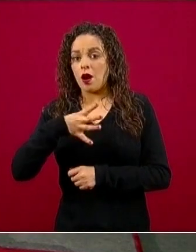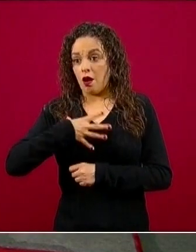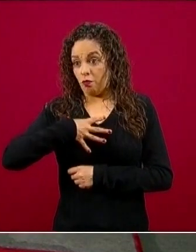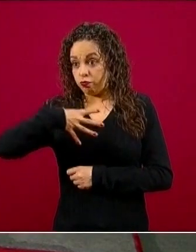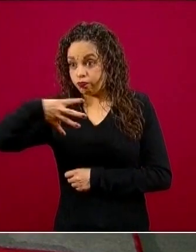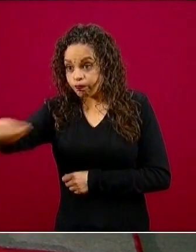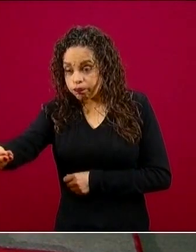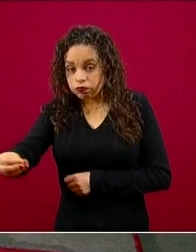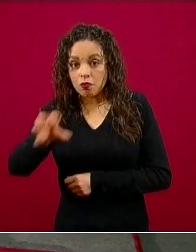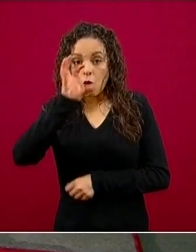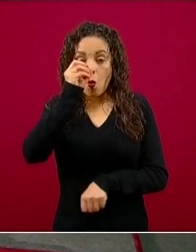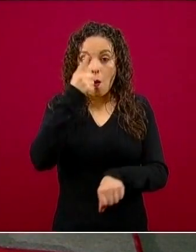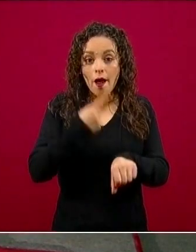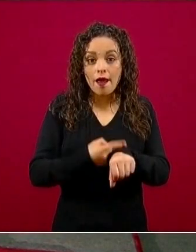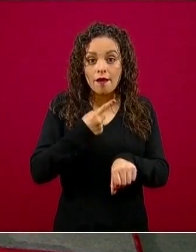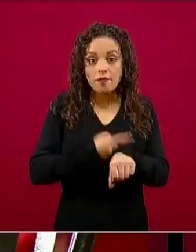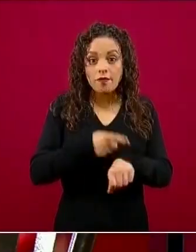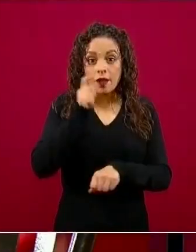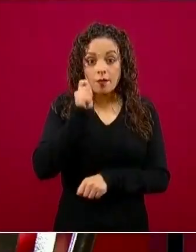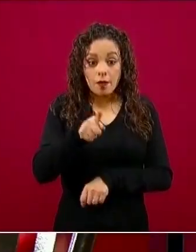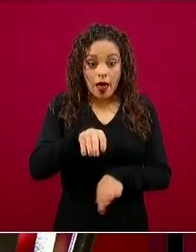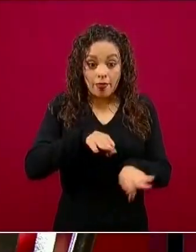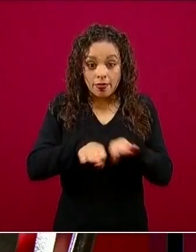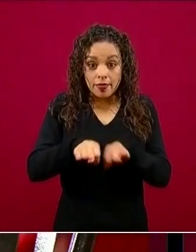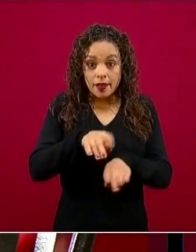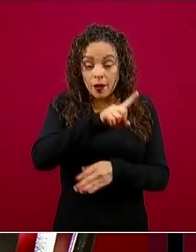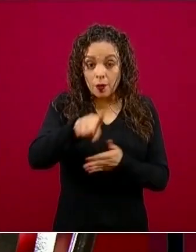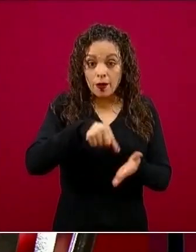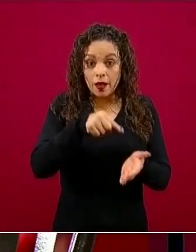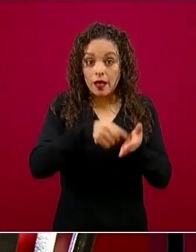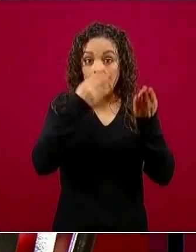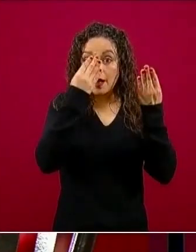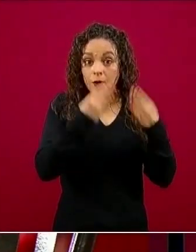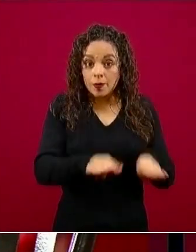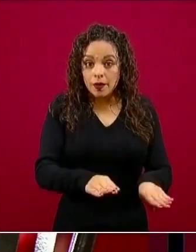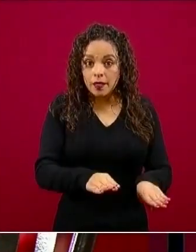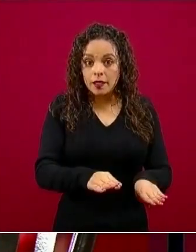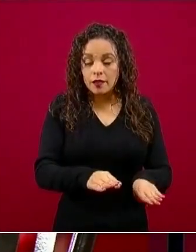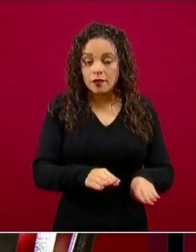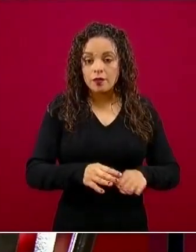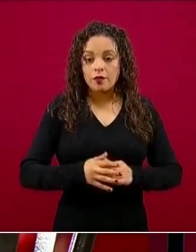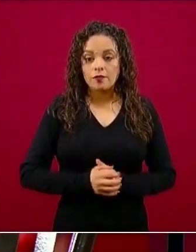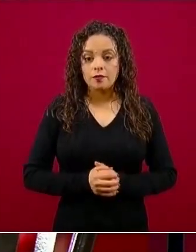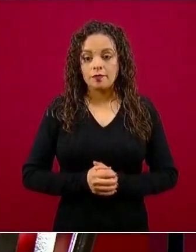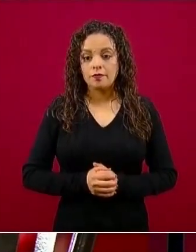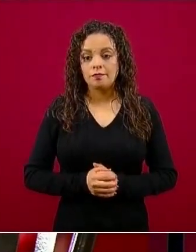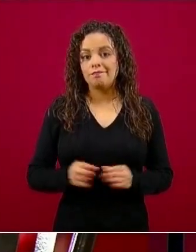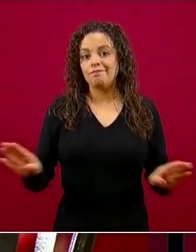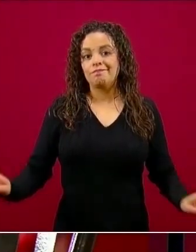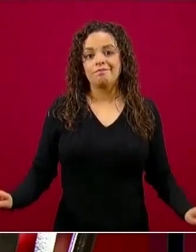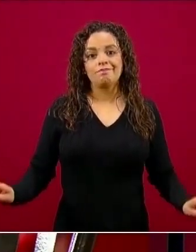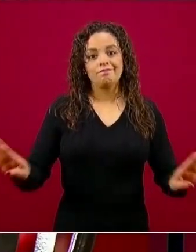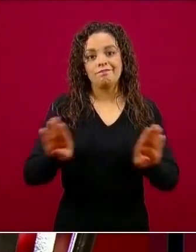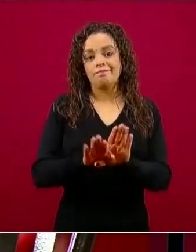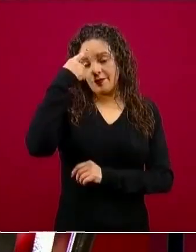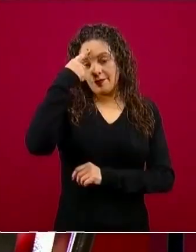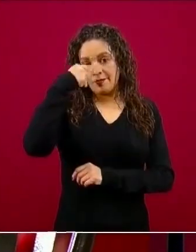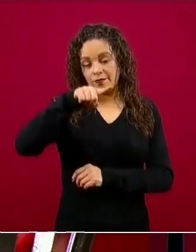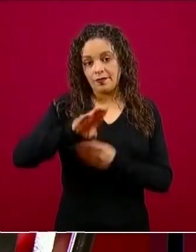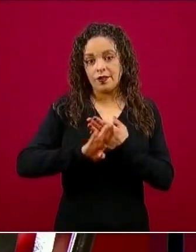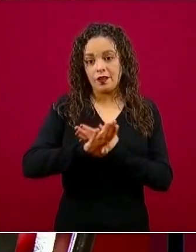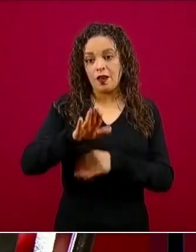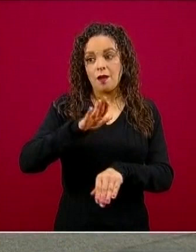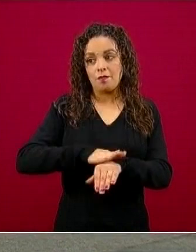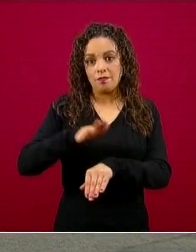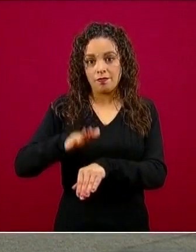su cuenta. Indicó que esto causa una disuasión en la logística, pues se debe esperar a que reabra la sucursal con otra plantilla